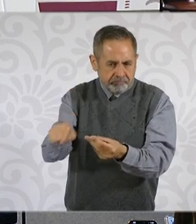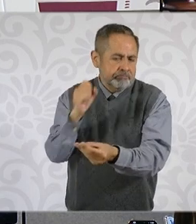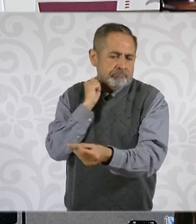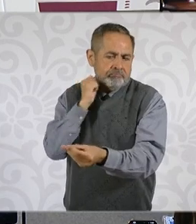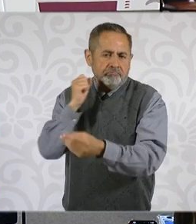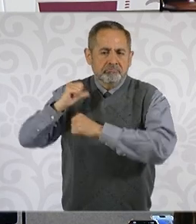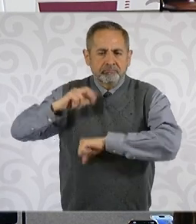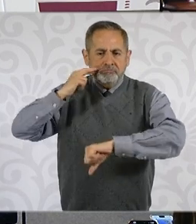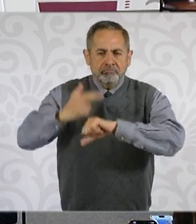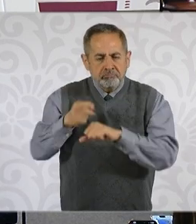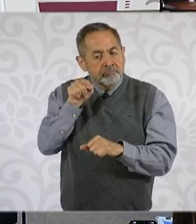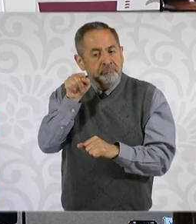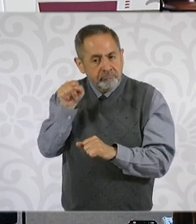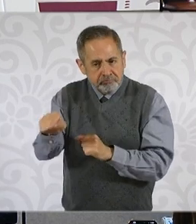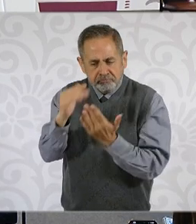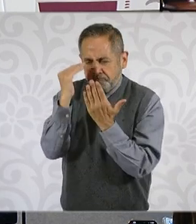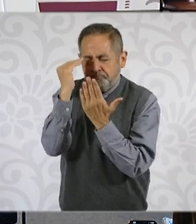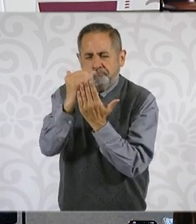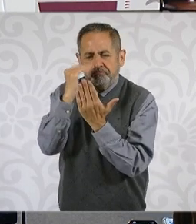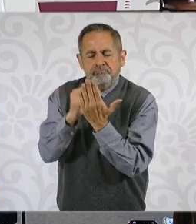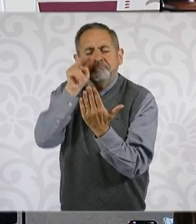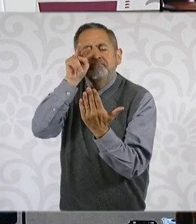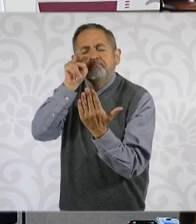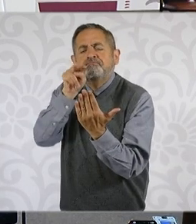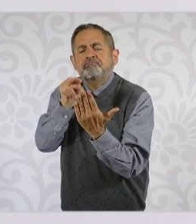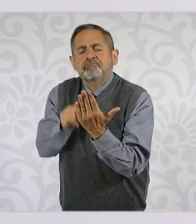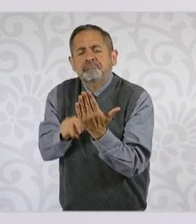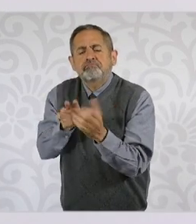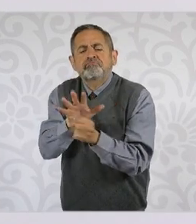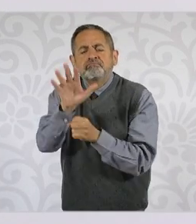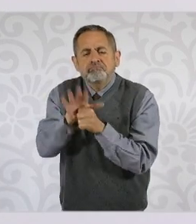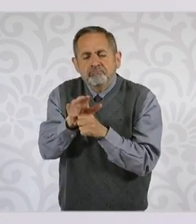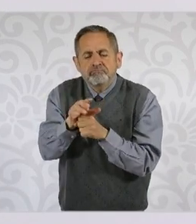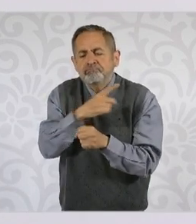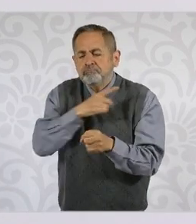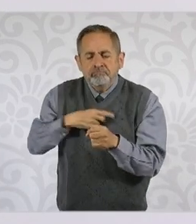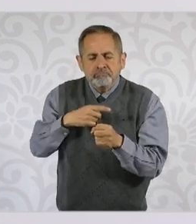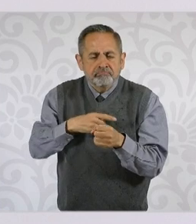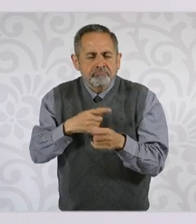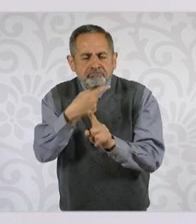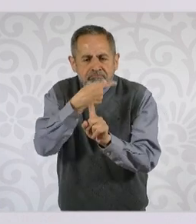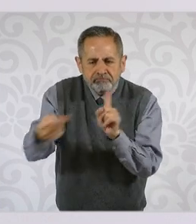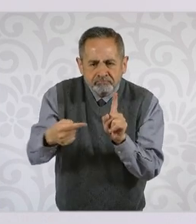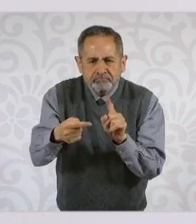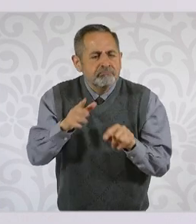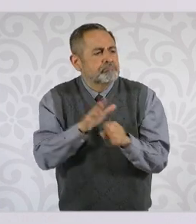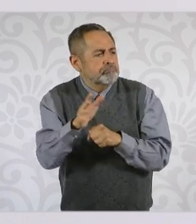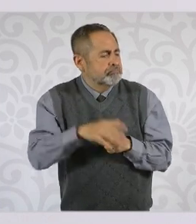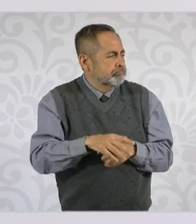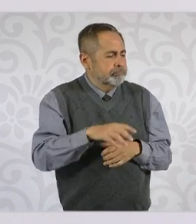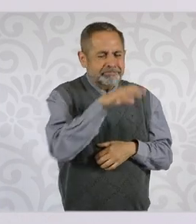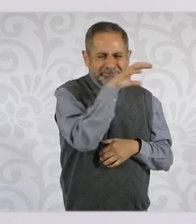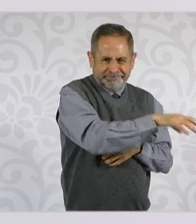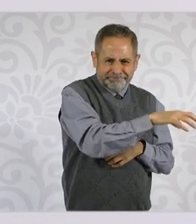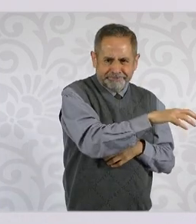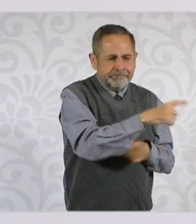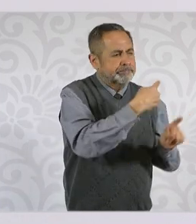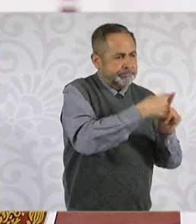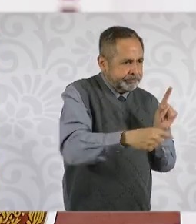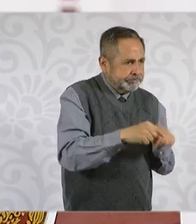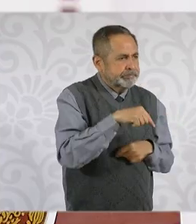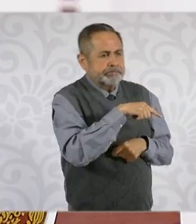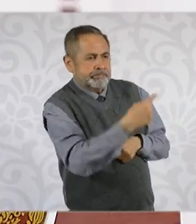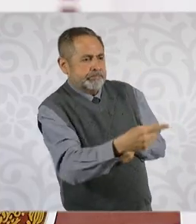legislativo determinará la porción de cargos a elegir en cada circuito judicial,